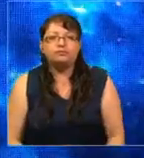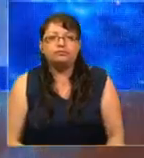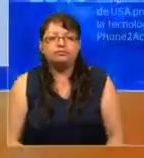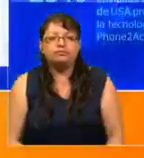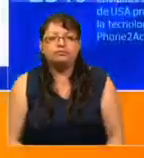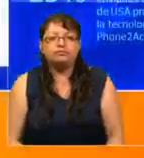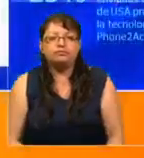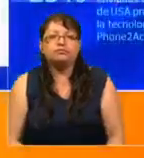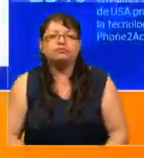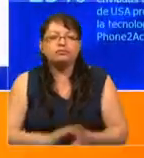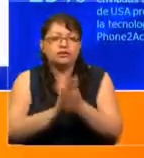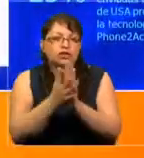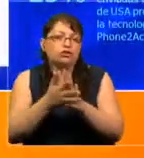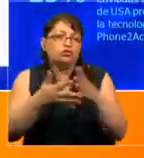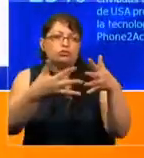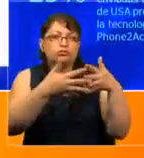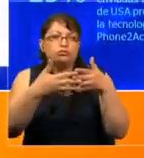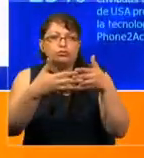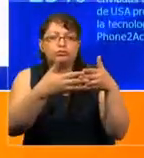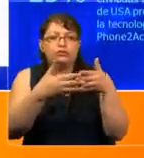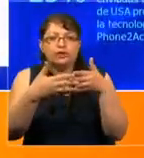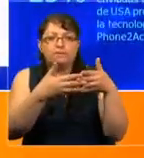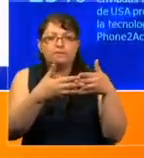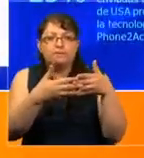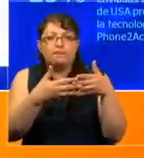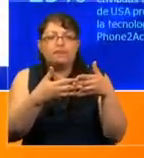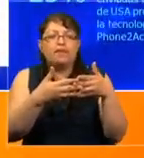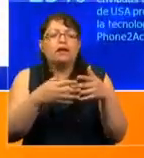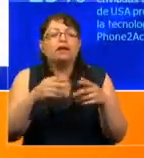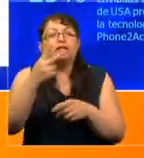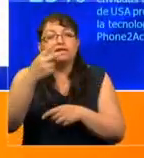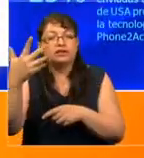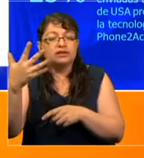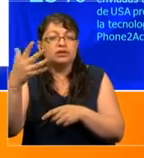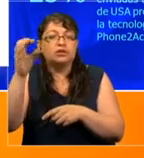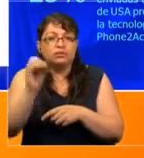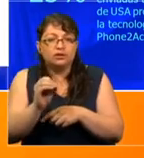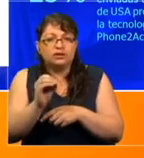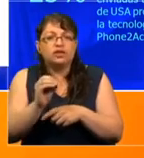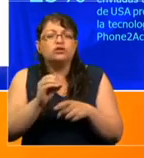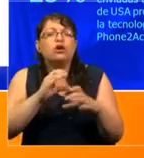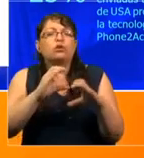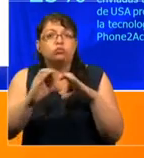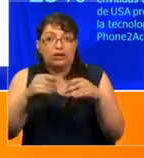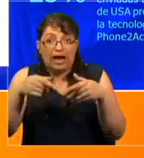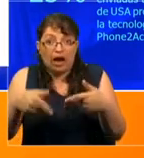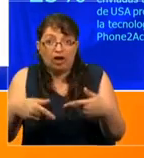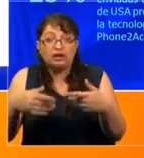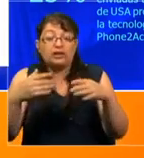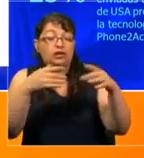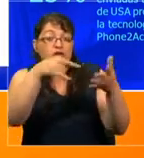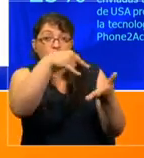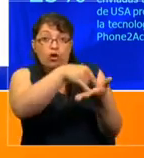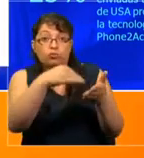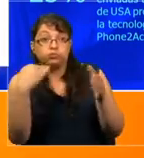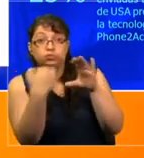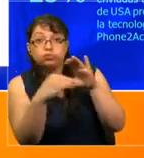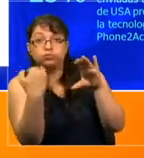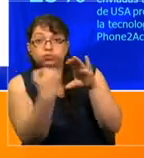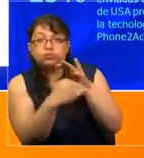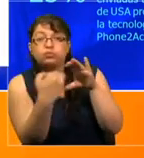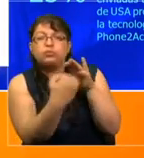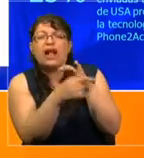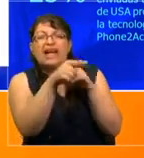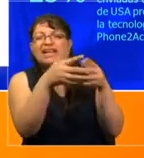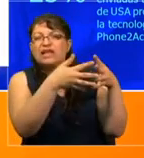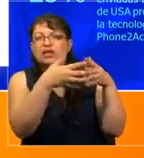territorio estadounidense. 25% de las comunicaciones que hoy día llegan al Congreso de Estados Unidos